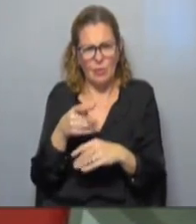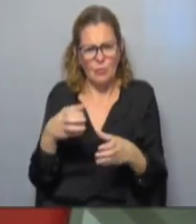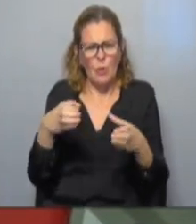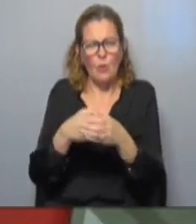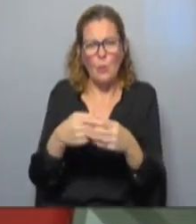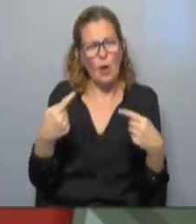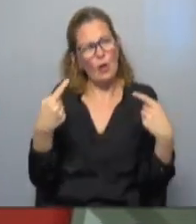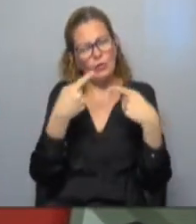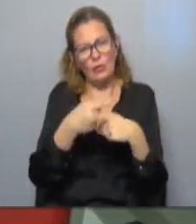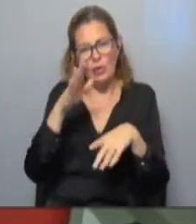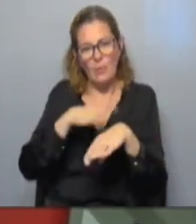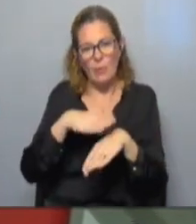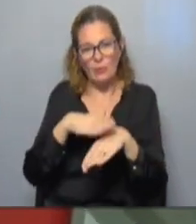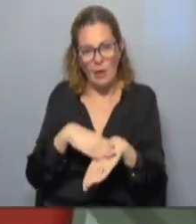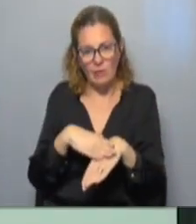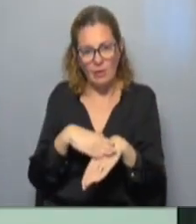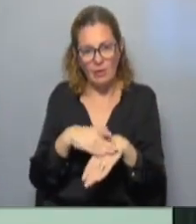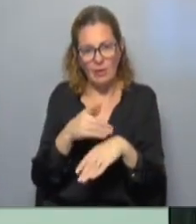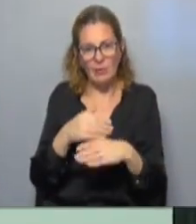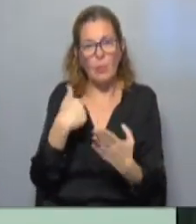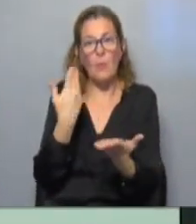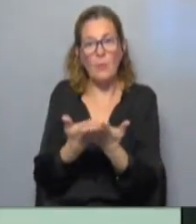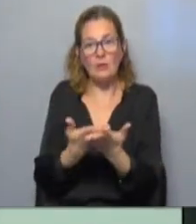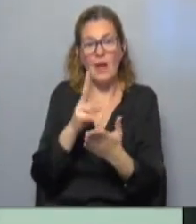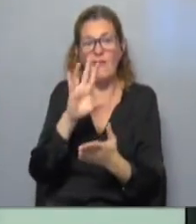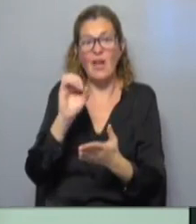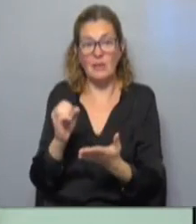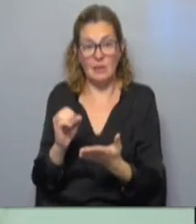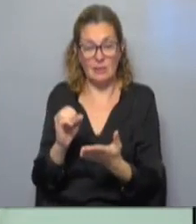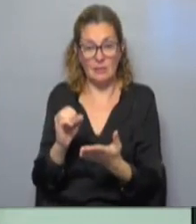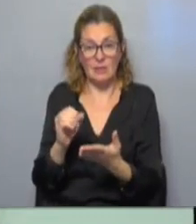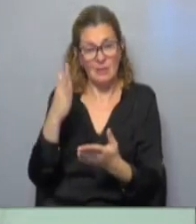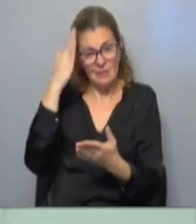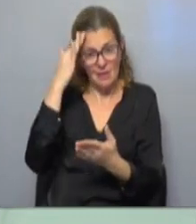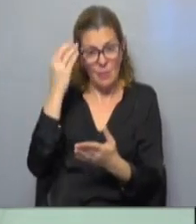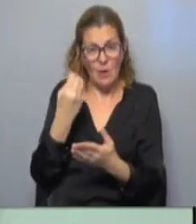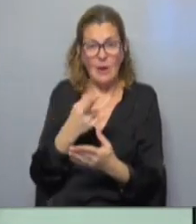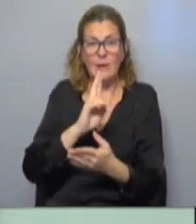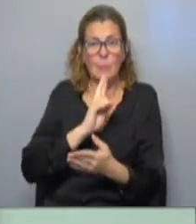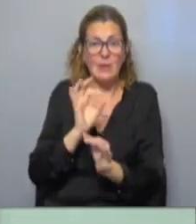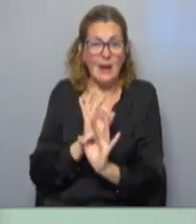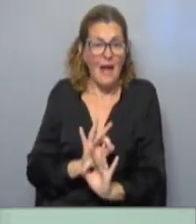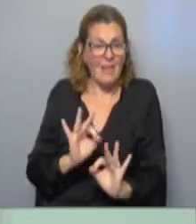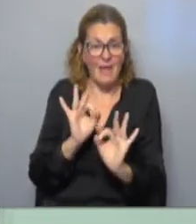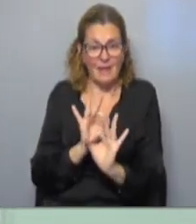partido de la oposición responsable que ha hecho propuestas, 20 propuestas? ¿Saben cuáles fueron las respuestas? Ninguna.